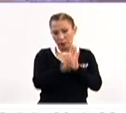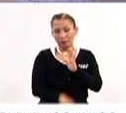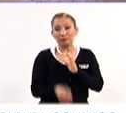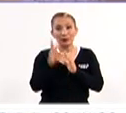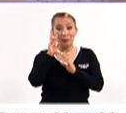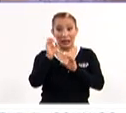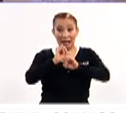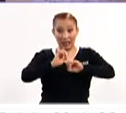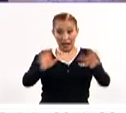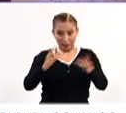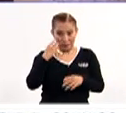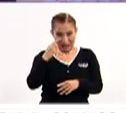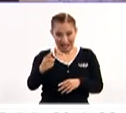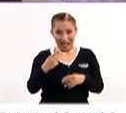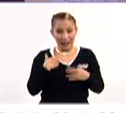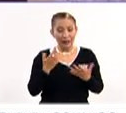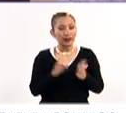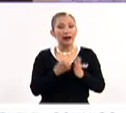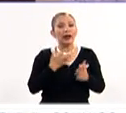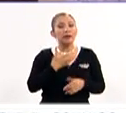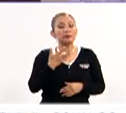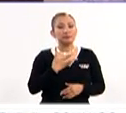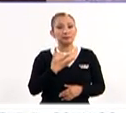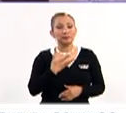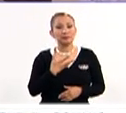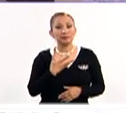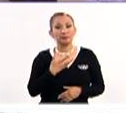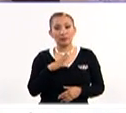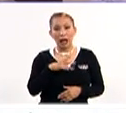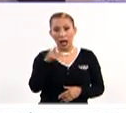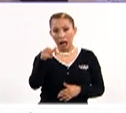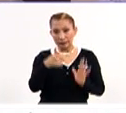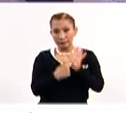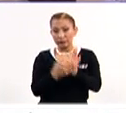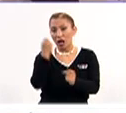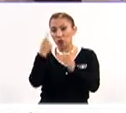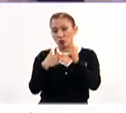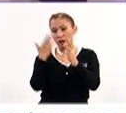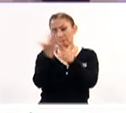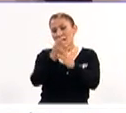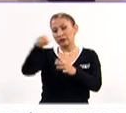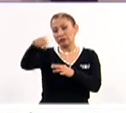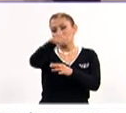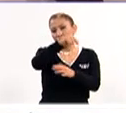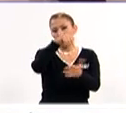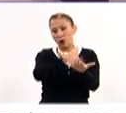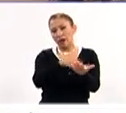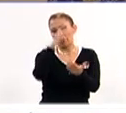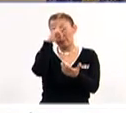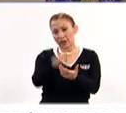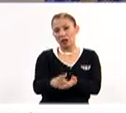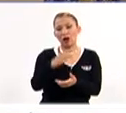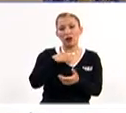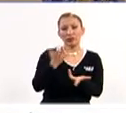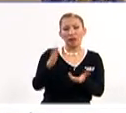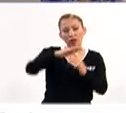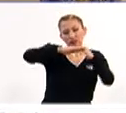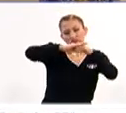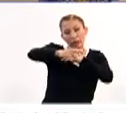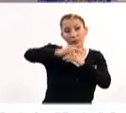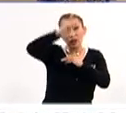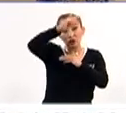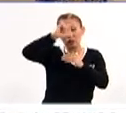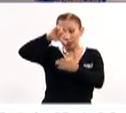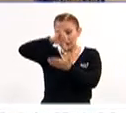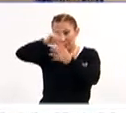vemos muy claramente. Tenemos aquí, por ejemplo, presentados algunas partes de México como tal, la parte desértica del norte,